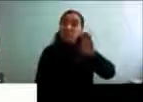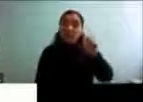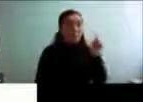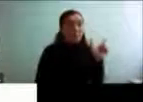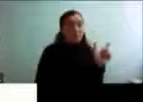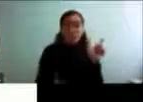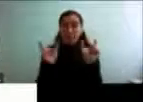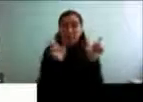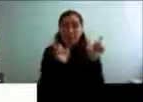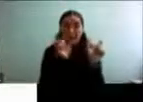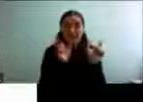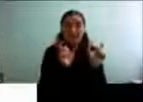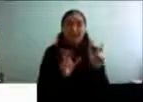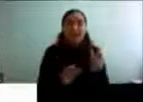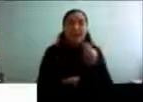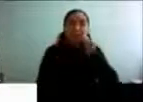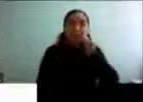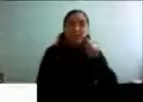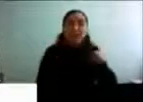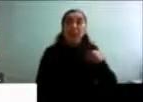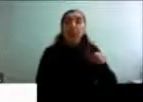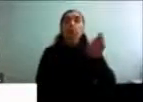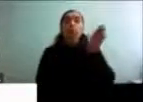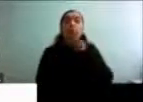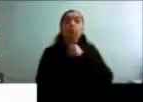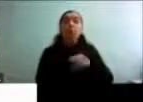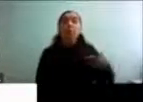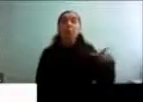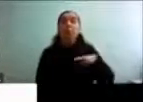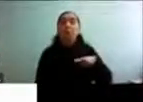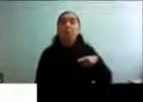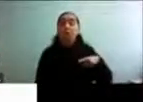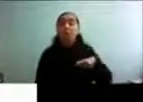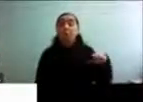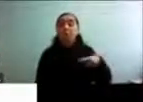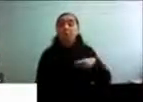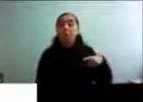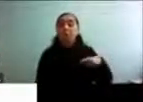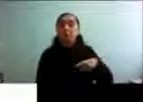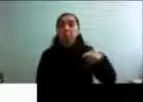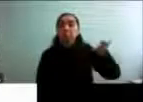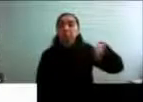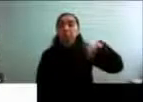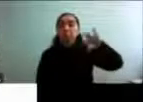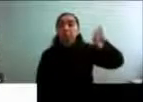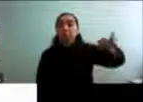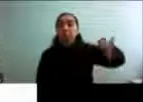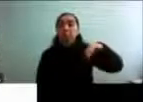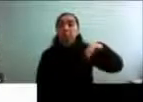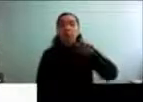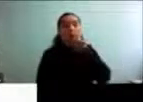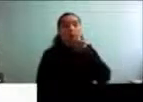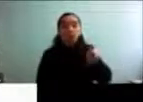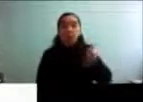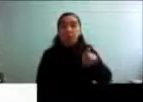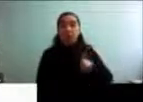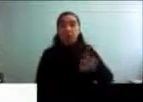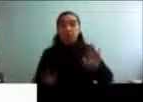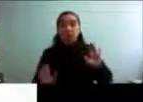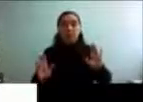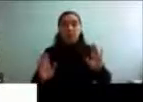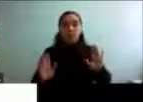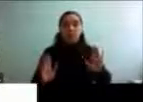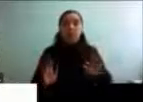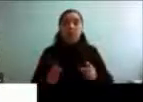la representación de la ociosidad completa, ¿no? Entonces es casi como un insulto. Cambio de